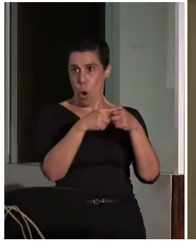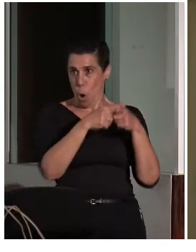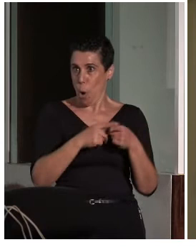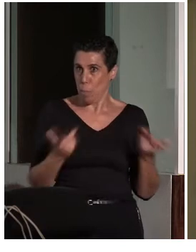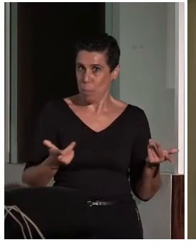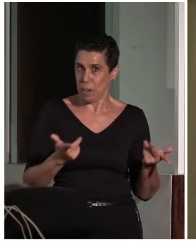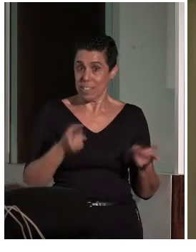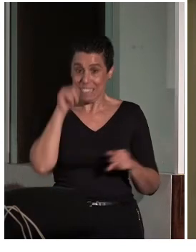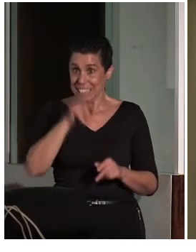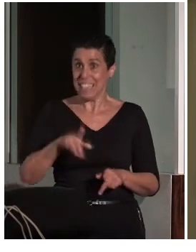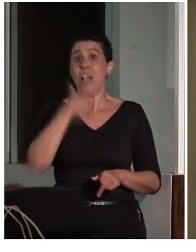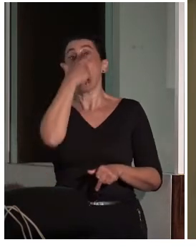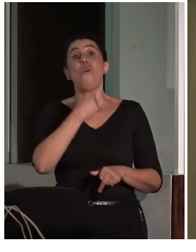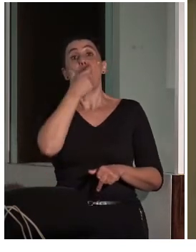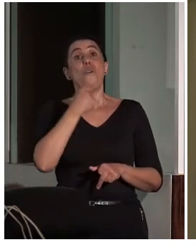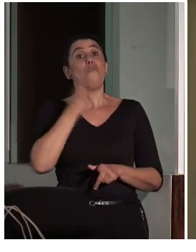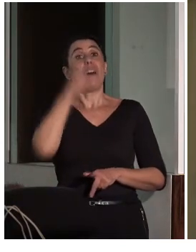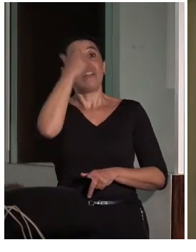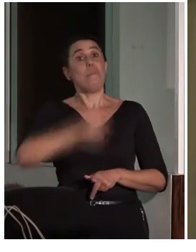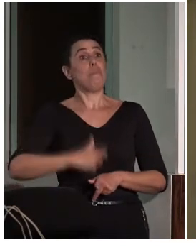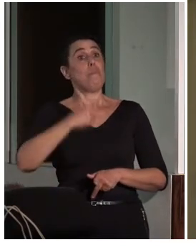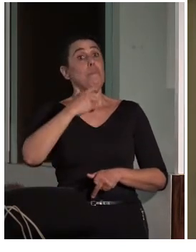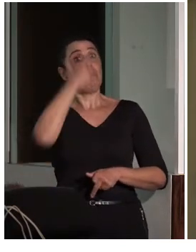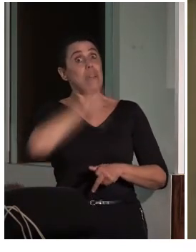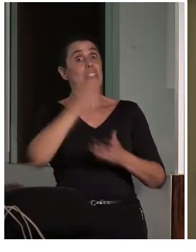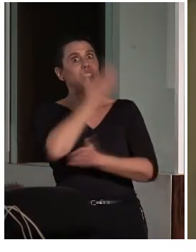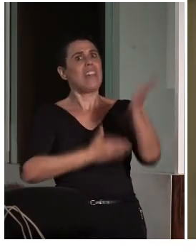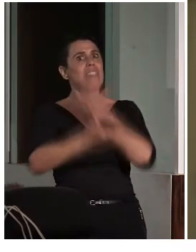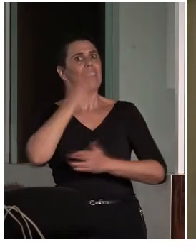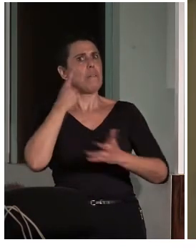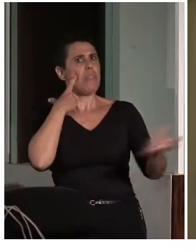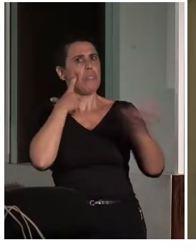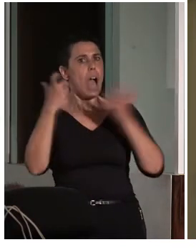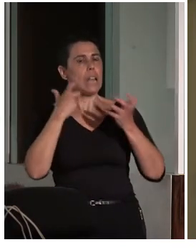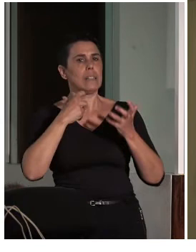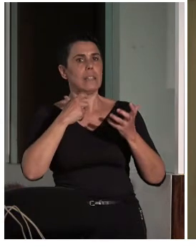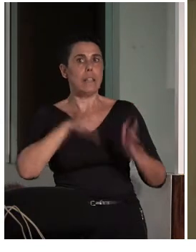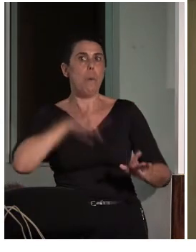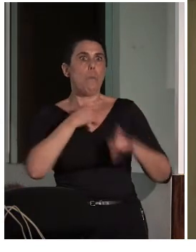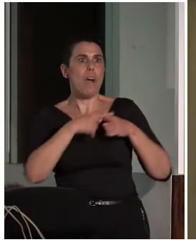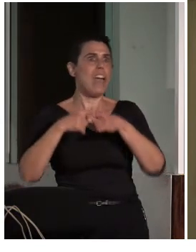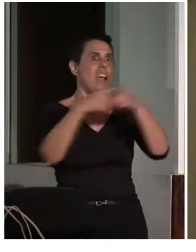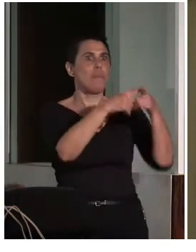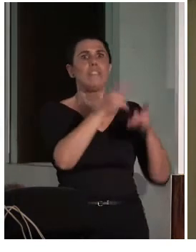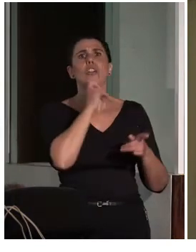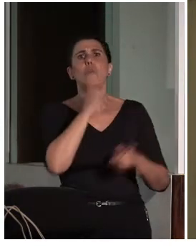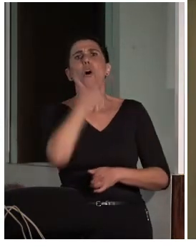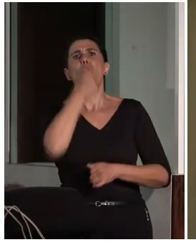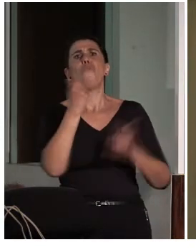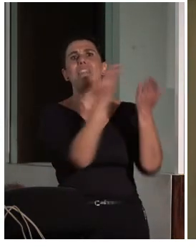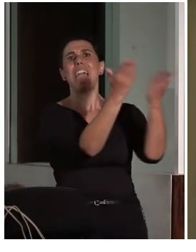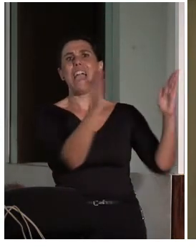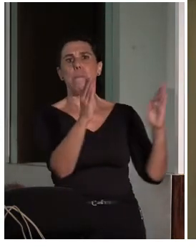el arte de la gente, de las personas con discapacidad, para poder hacer exposiciones, otro tipo